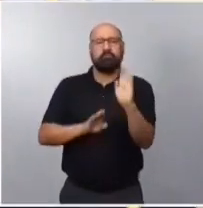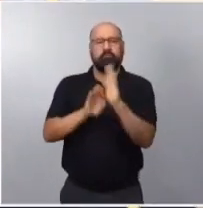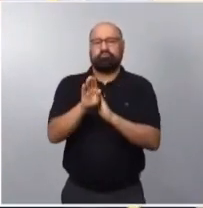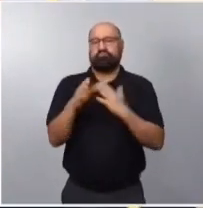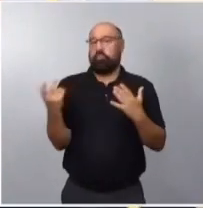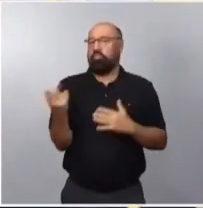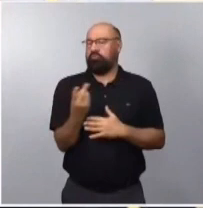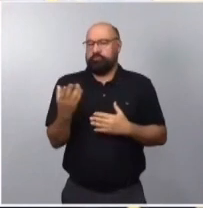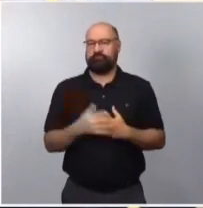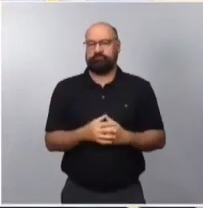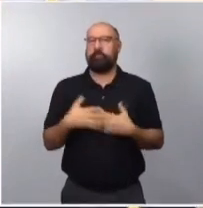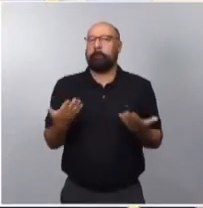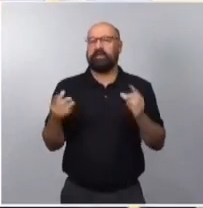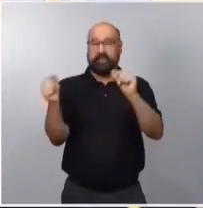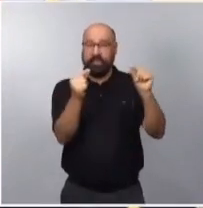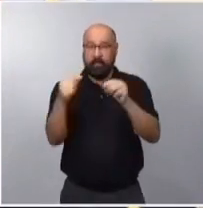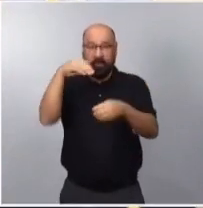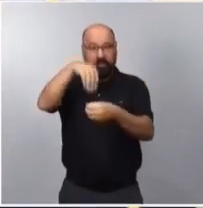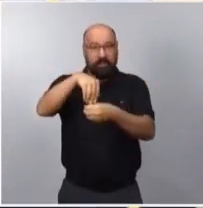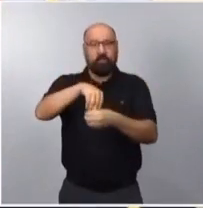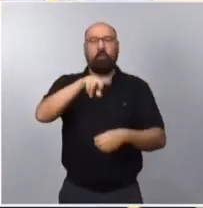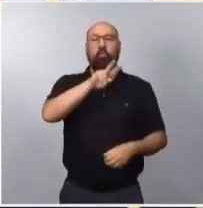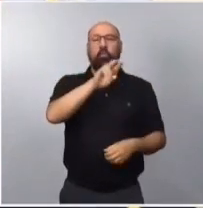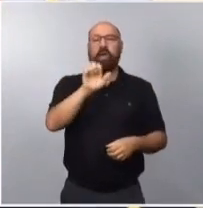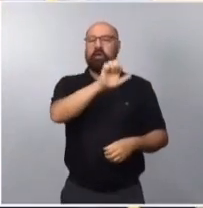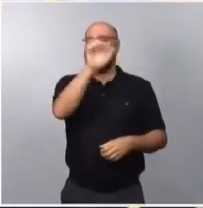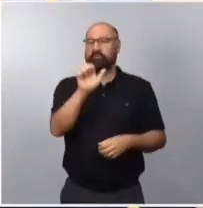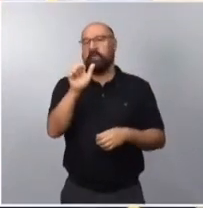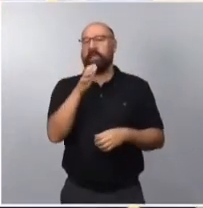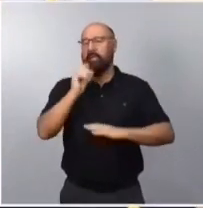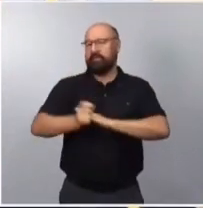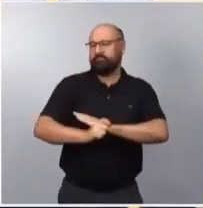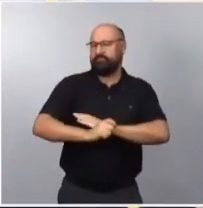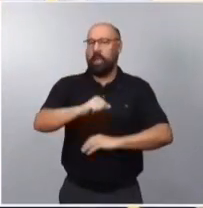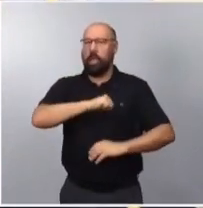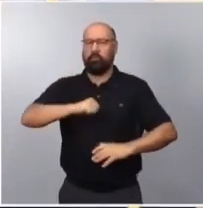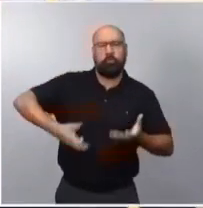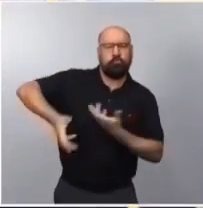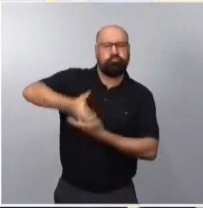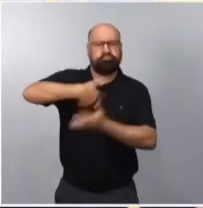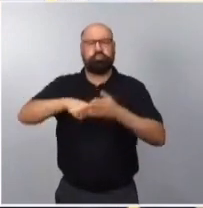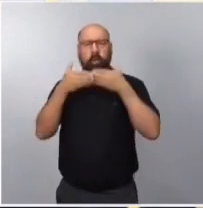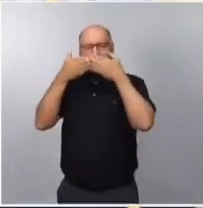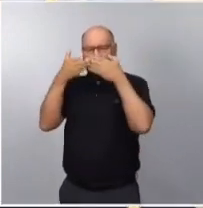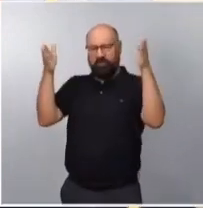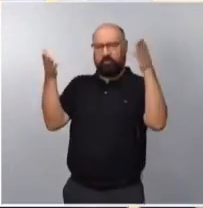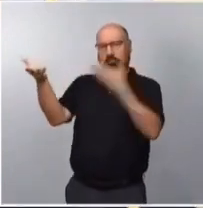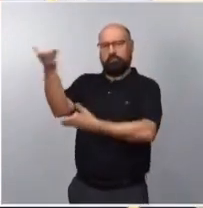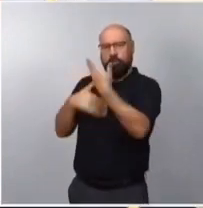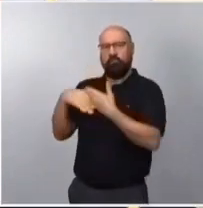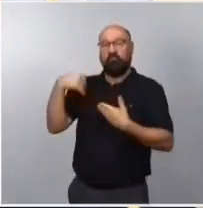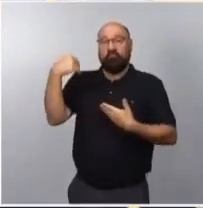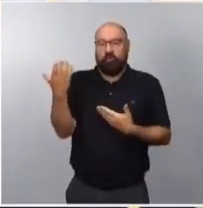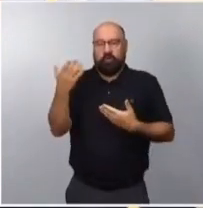tienen todo que ver con lo que hemos llamado la autonomía estratégica abierta de la Unión Europea. Es decir, cómo también nosotros desde Europa nos